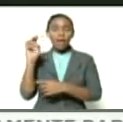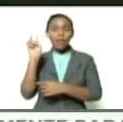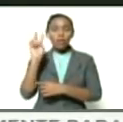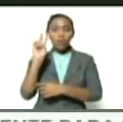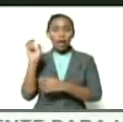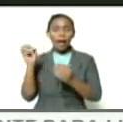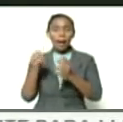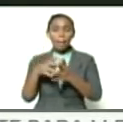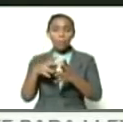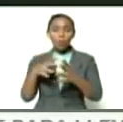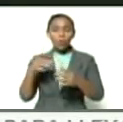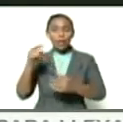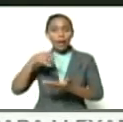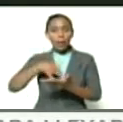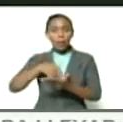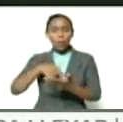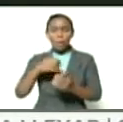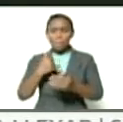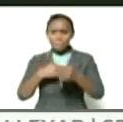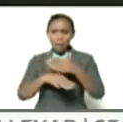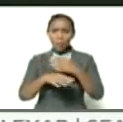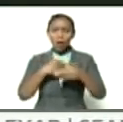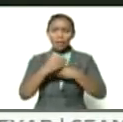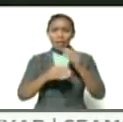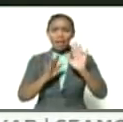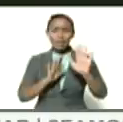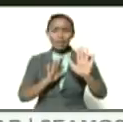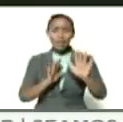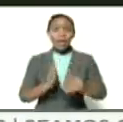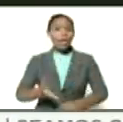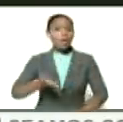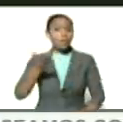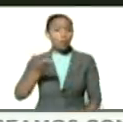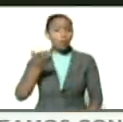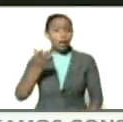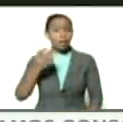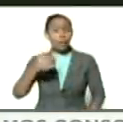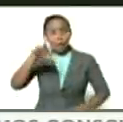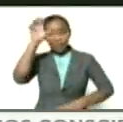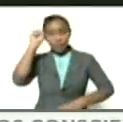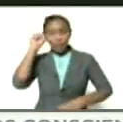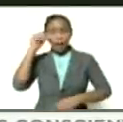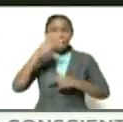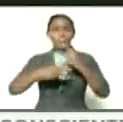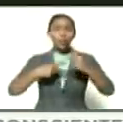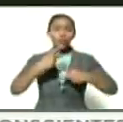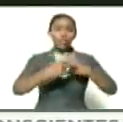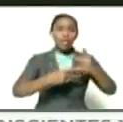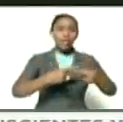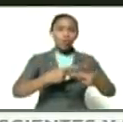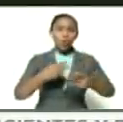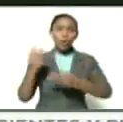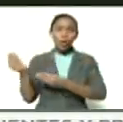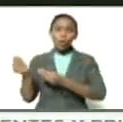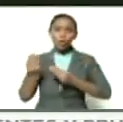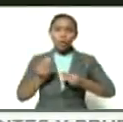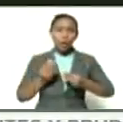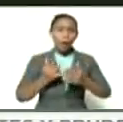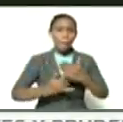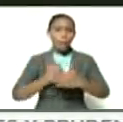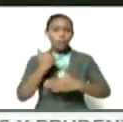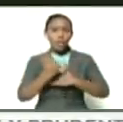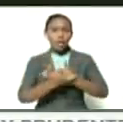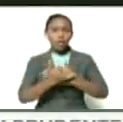Carabobo vamos pues muy importante comprender el proceso que nos llevó al proyecto de Simón